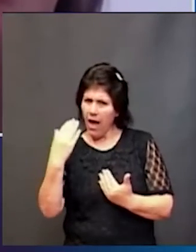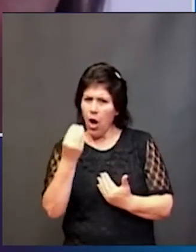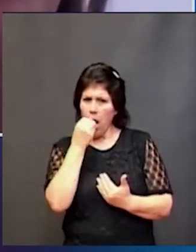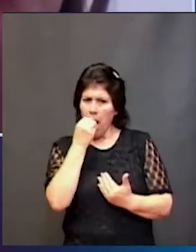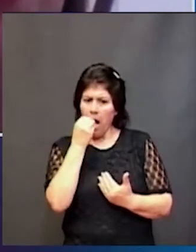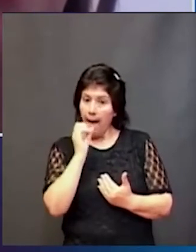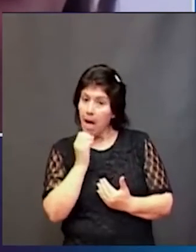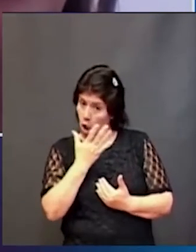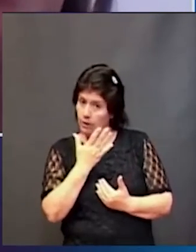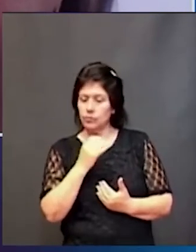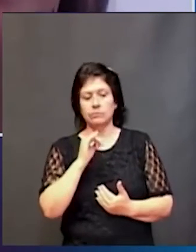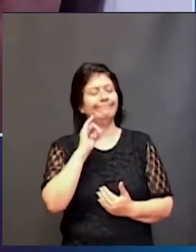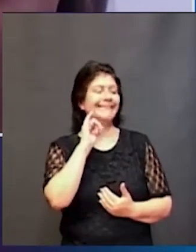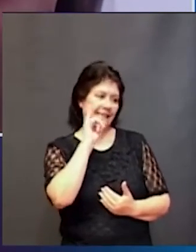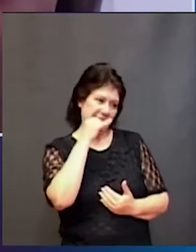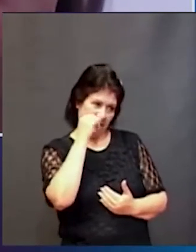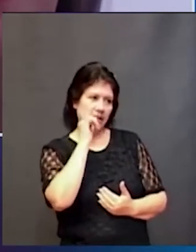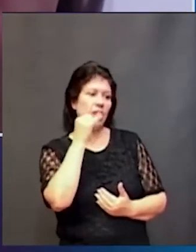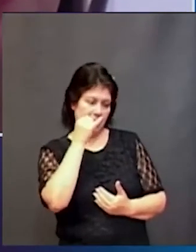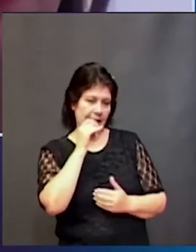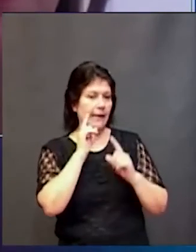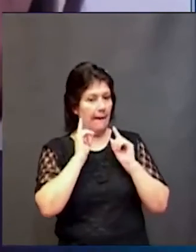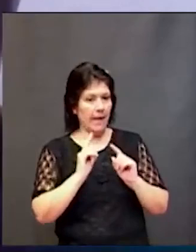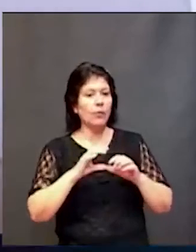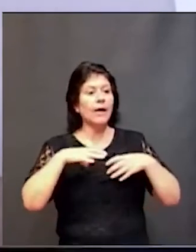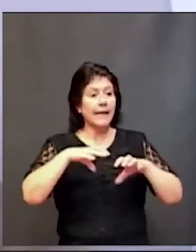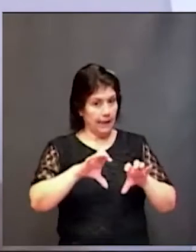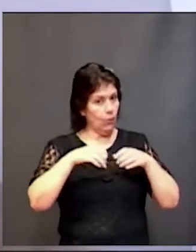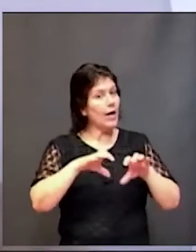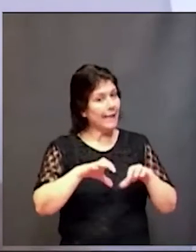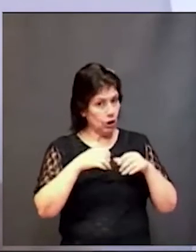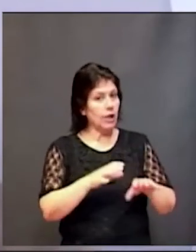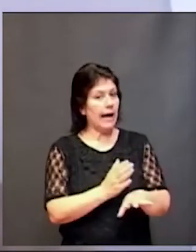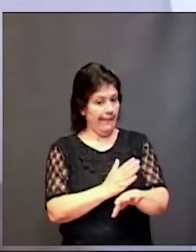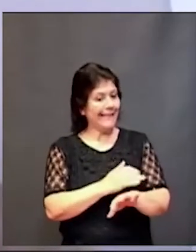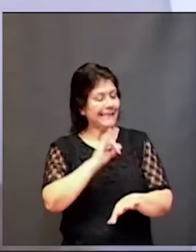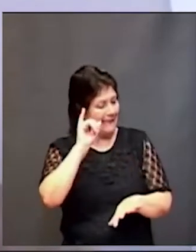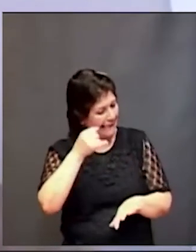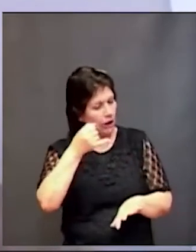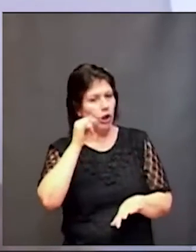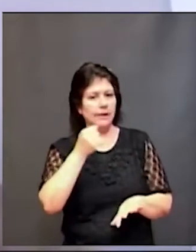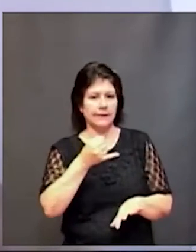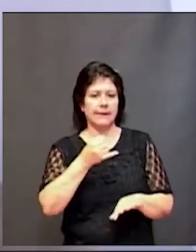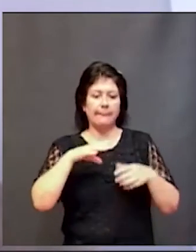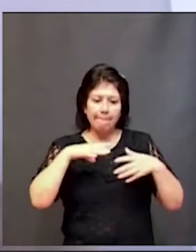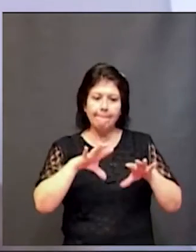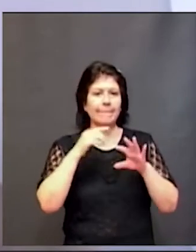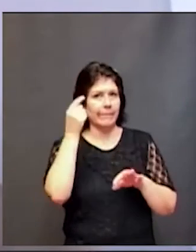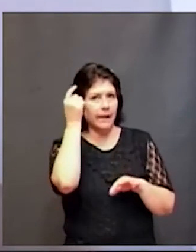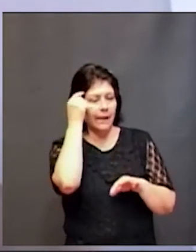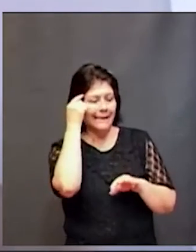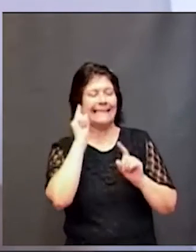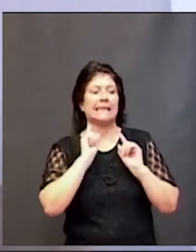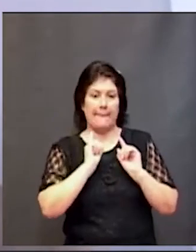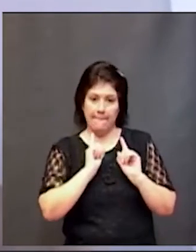sí por supuesto y con estimulación temprana también seguramente que requiera también estimulación cognitiva porque